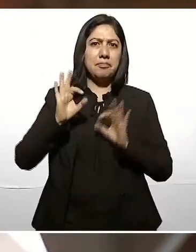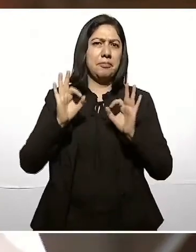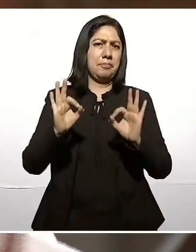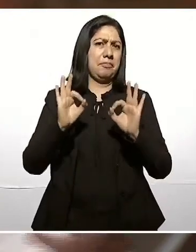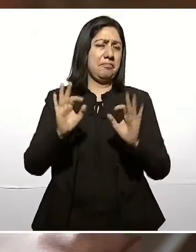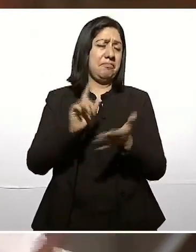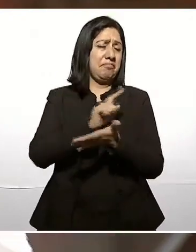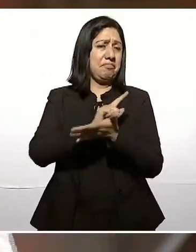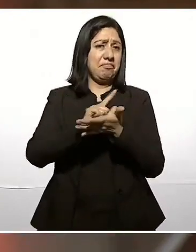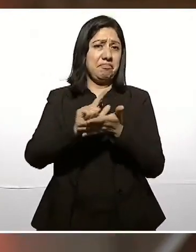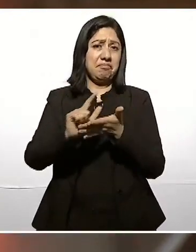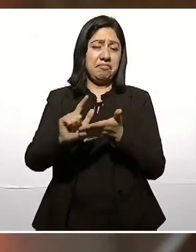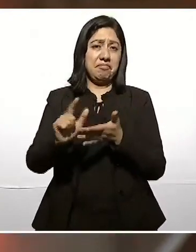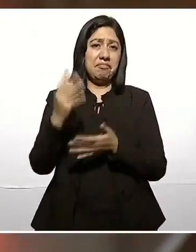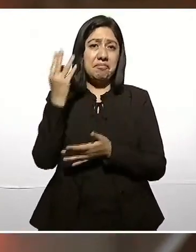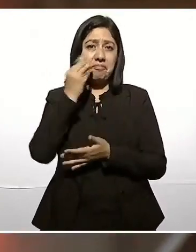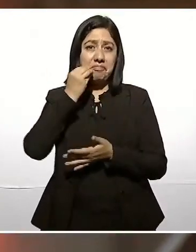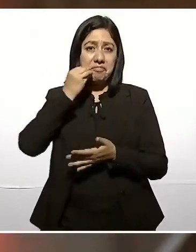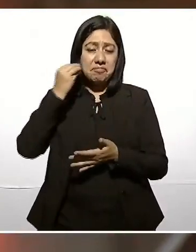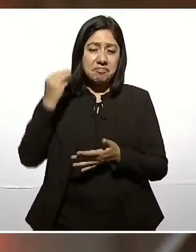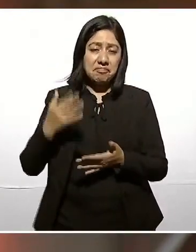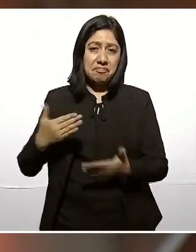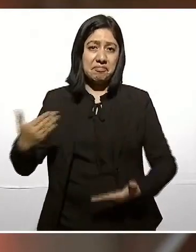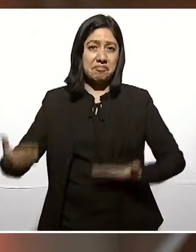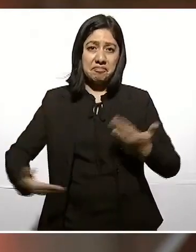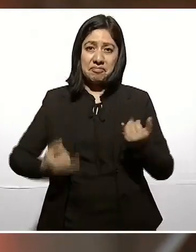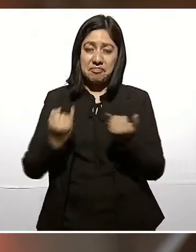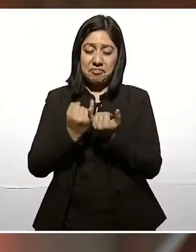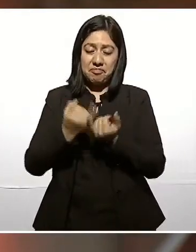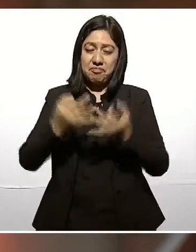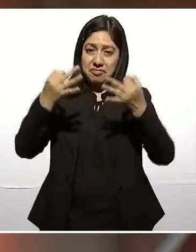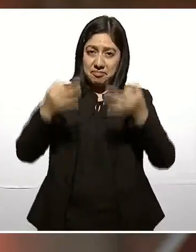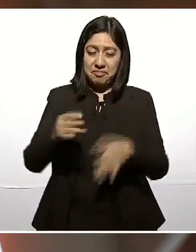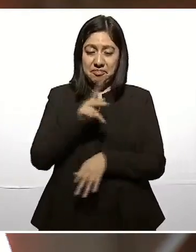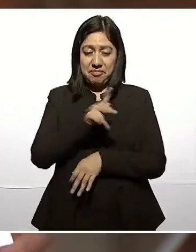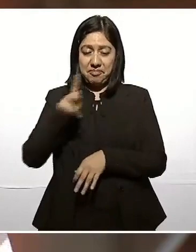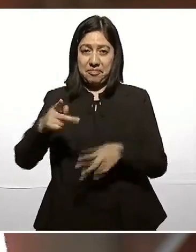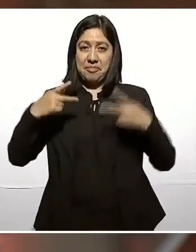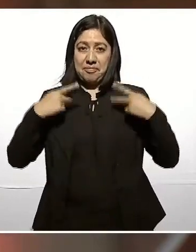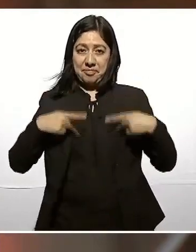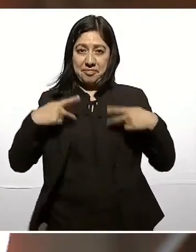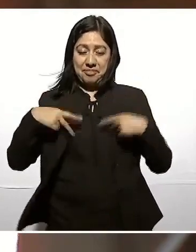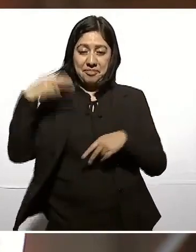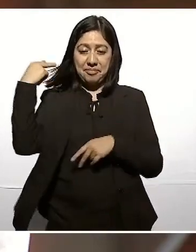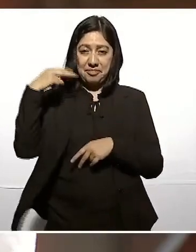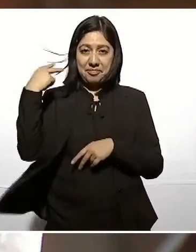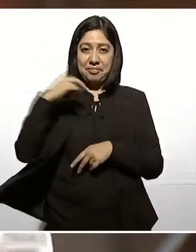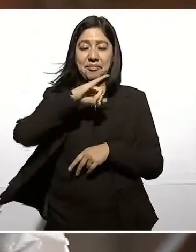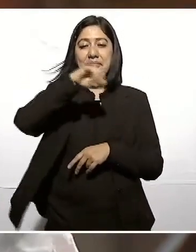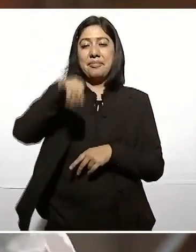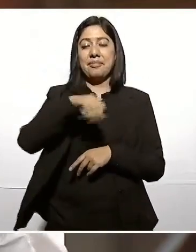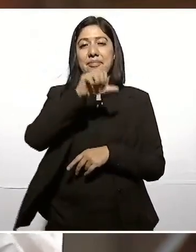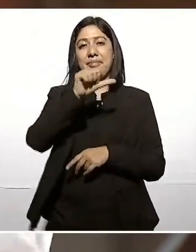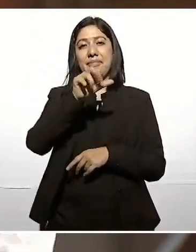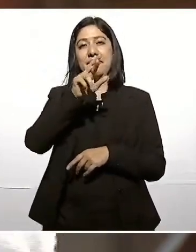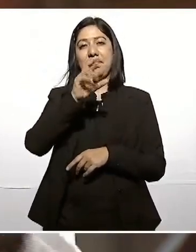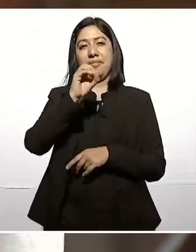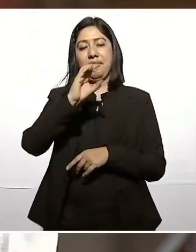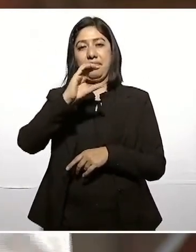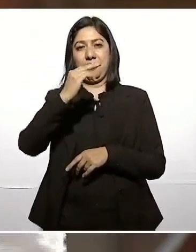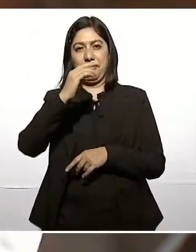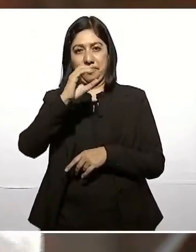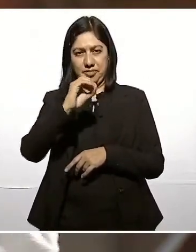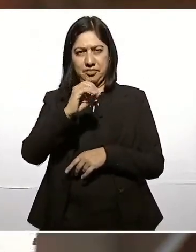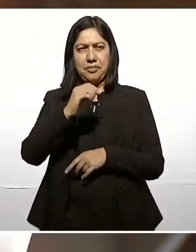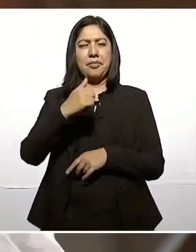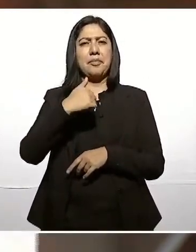bien, como buen veracruzano, jarocho. Y le decía yo a Beatriz, yo no